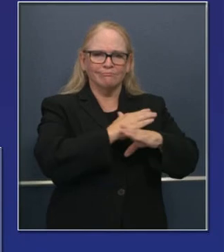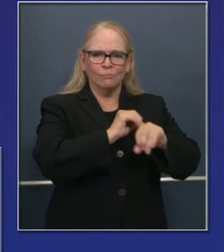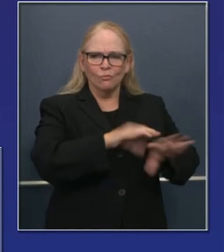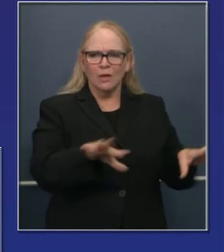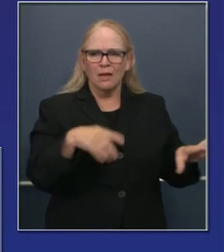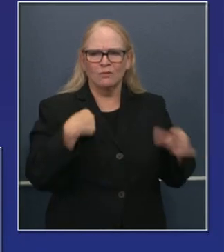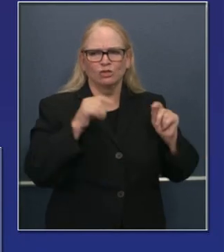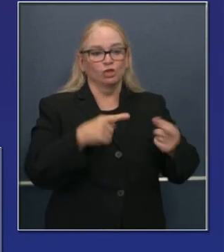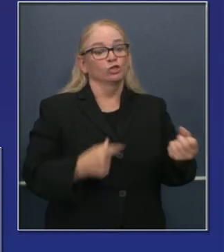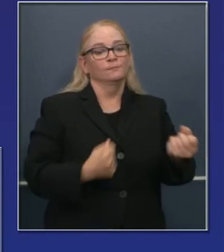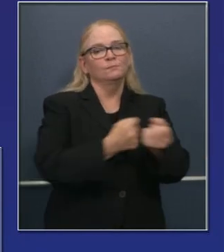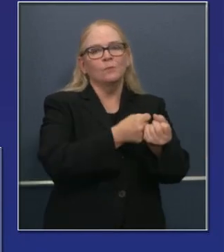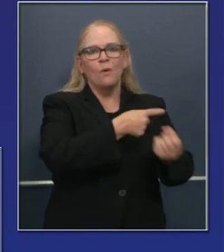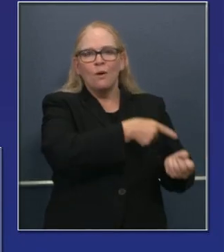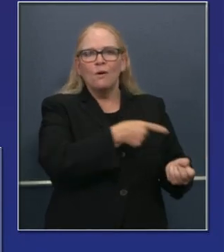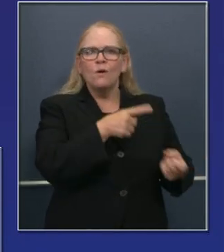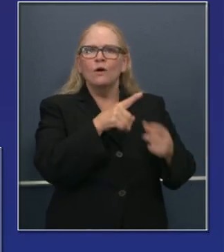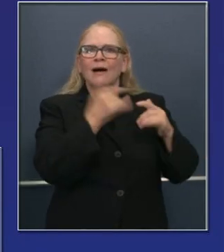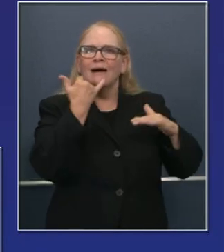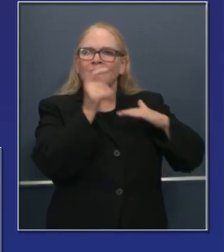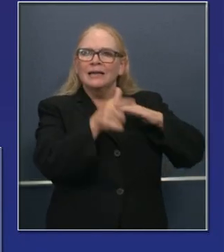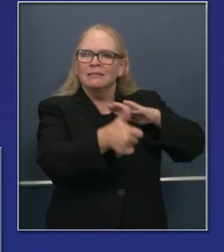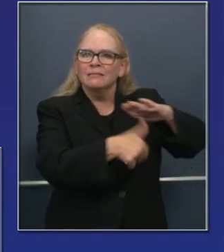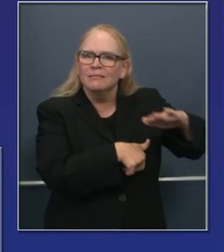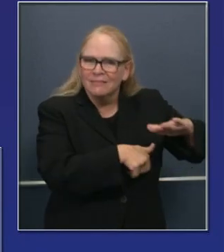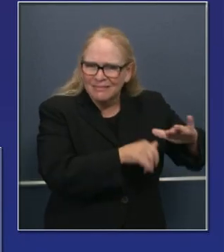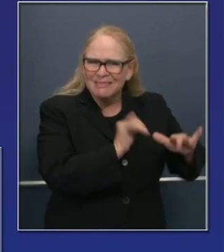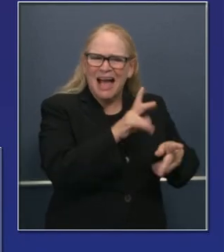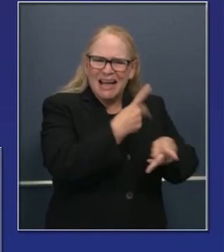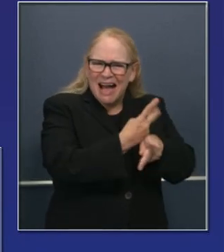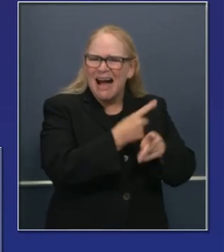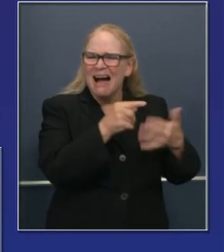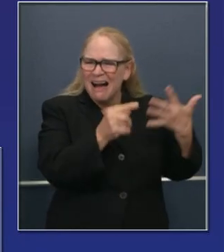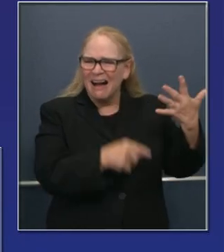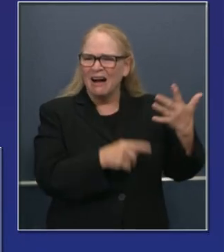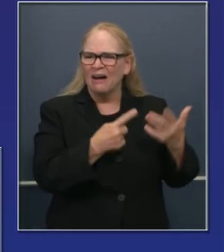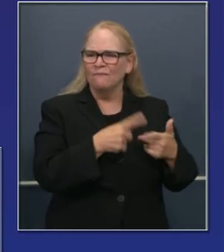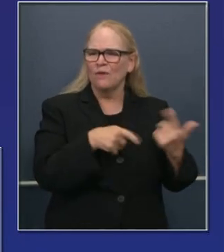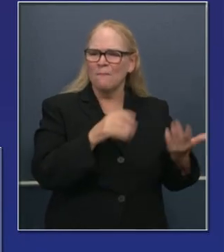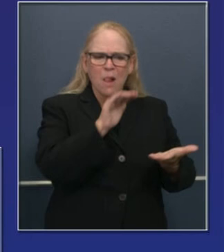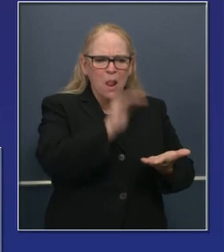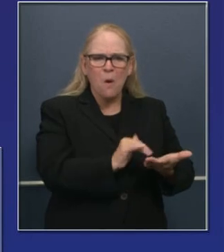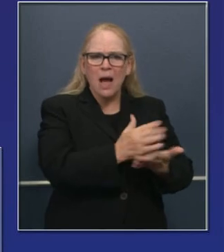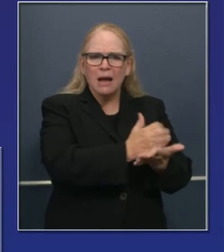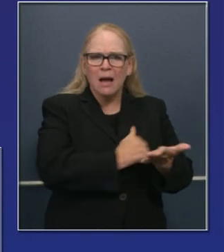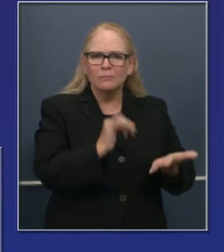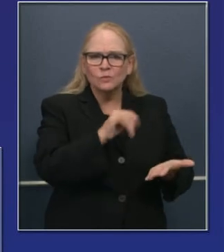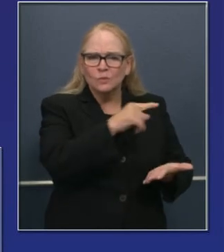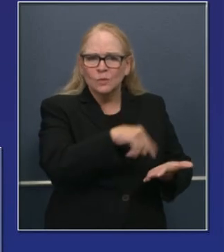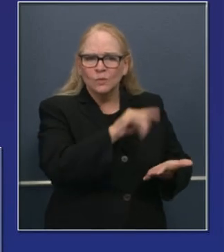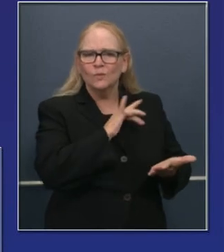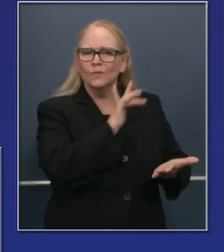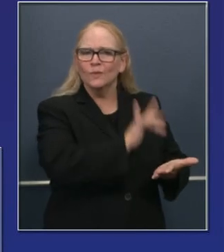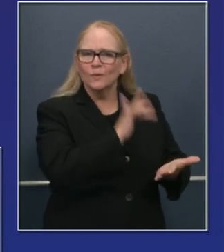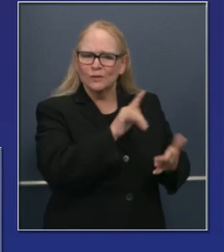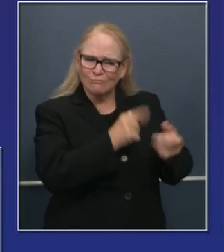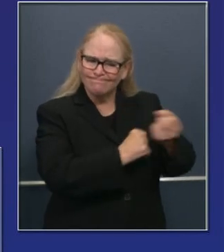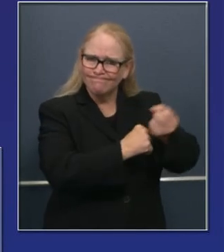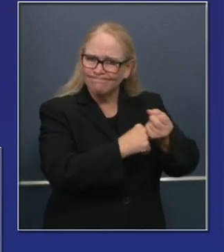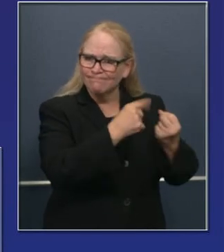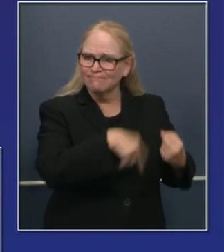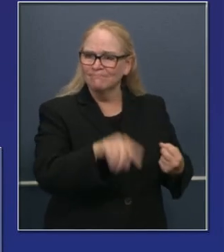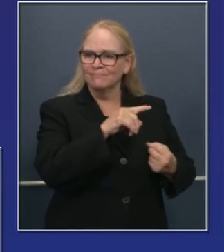cuando más nos necesitan, particularmente familias multigeneracionales de bajos ingresos que no tienen el apoyo o la capacidad